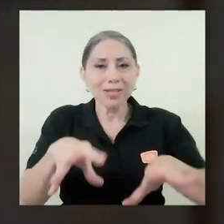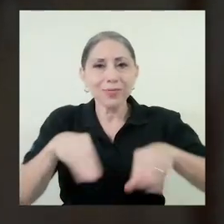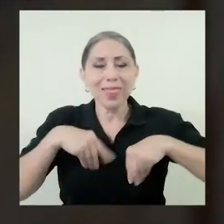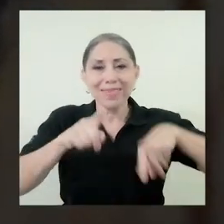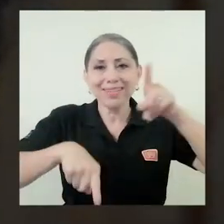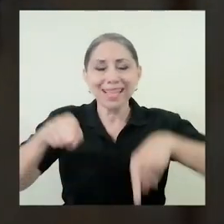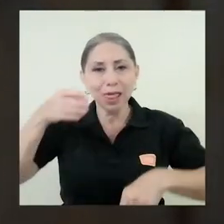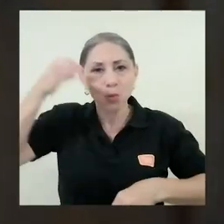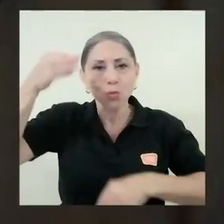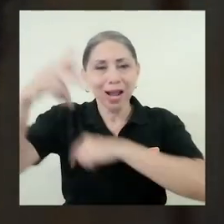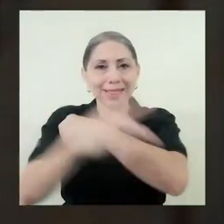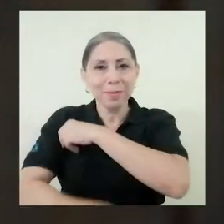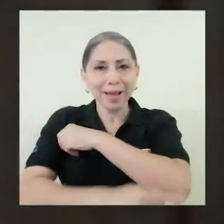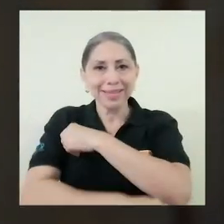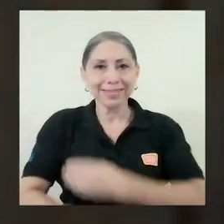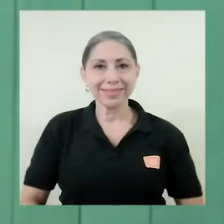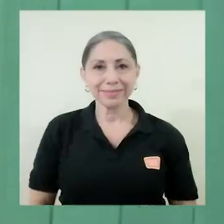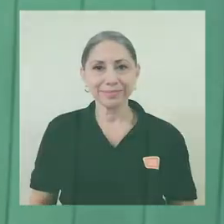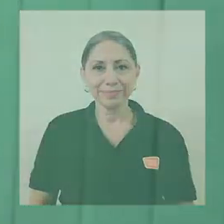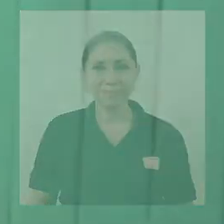diversidad cultural del país.